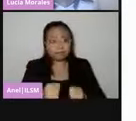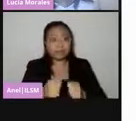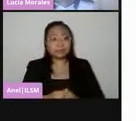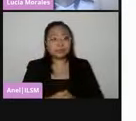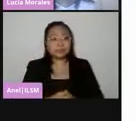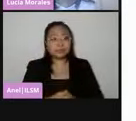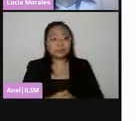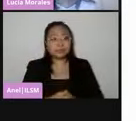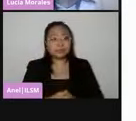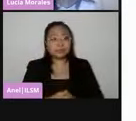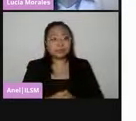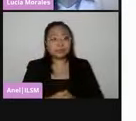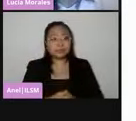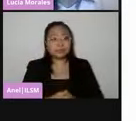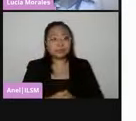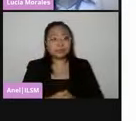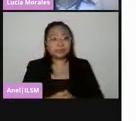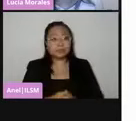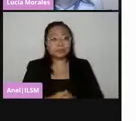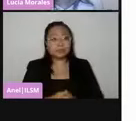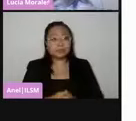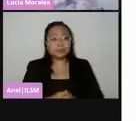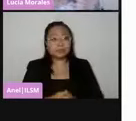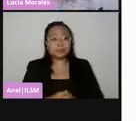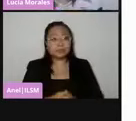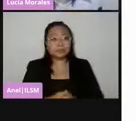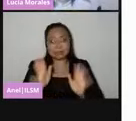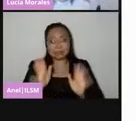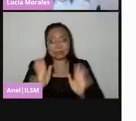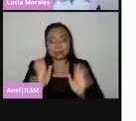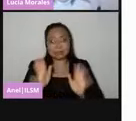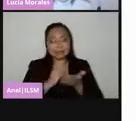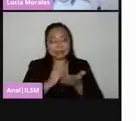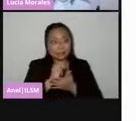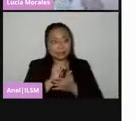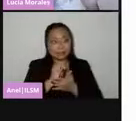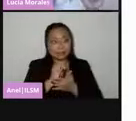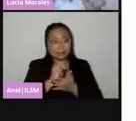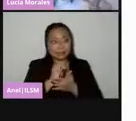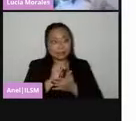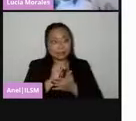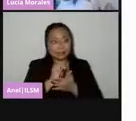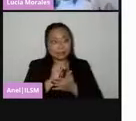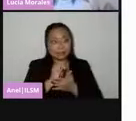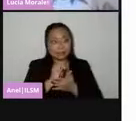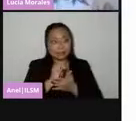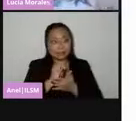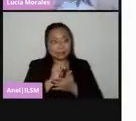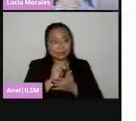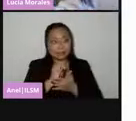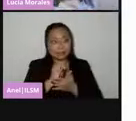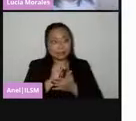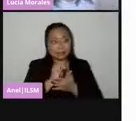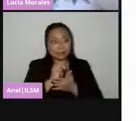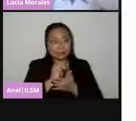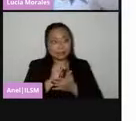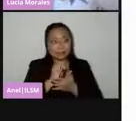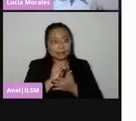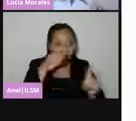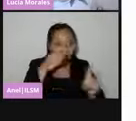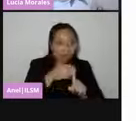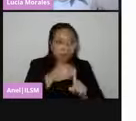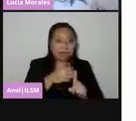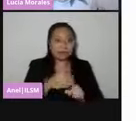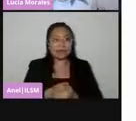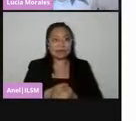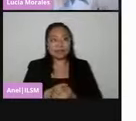Después, las ciudadanas y ciudadanos designados reciben este segundo curso de capacitación, que ya es más específico, con base en el cargo que van a ocupar